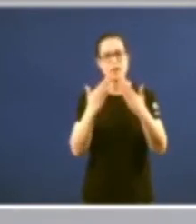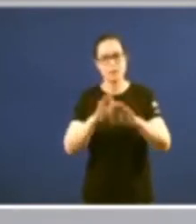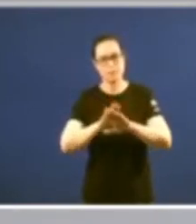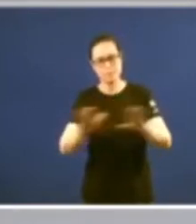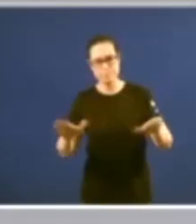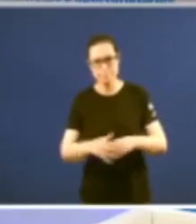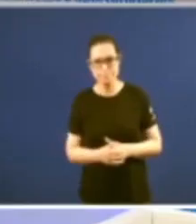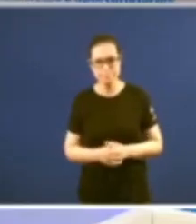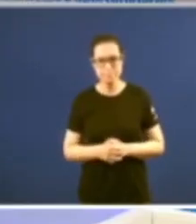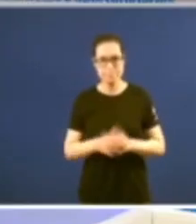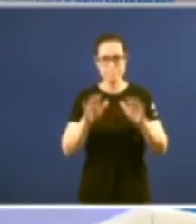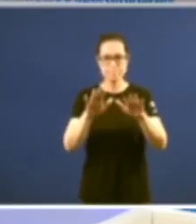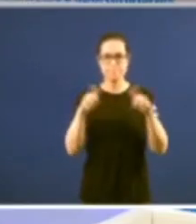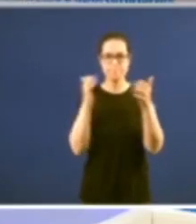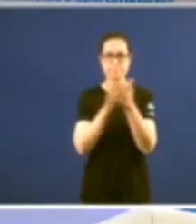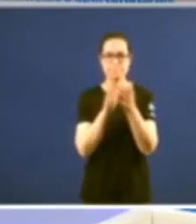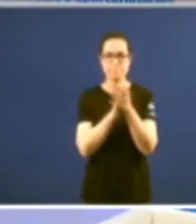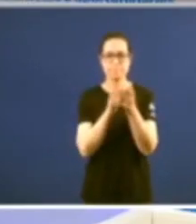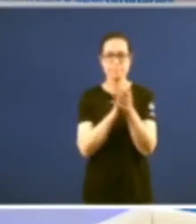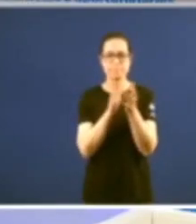aplausos